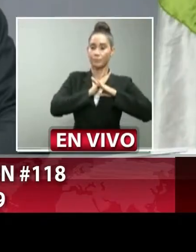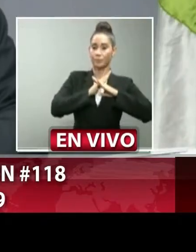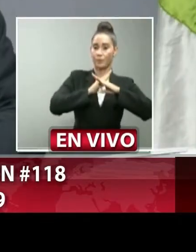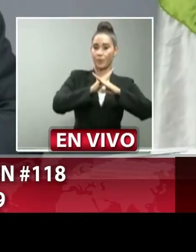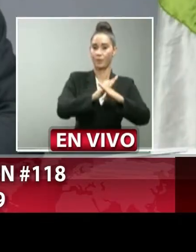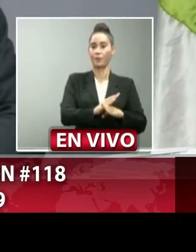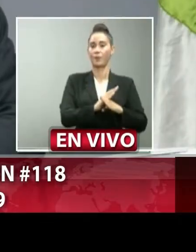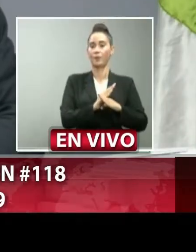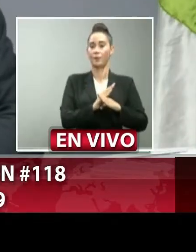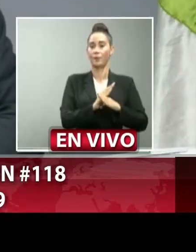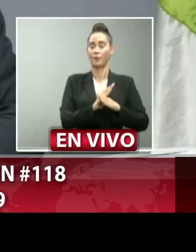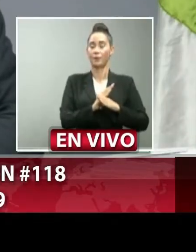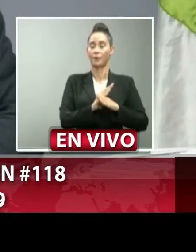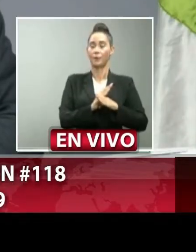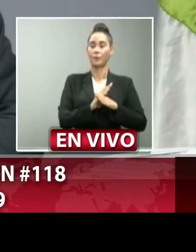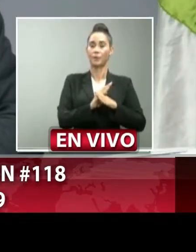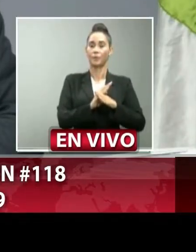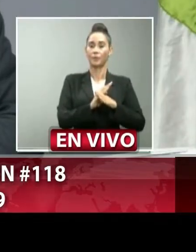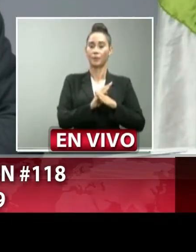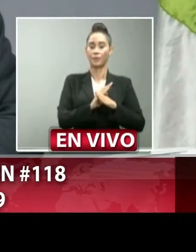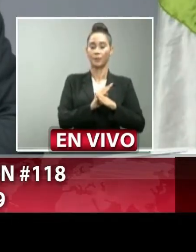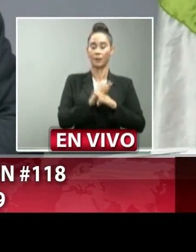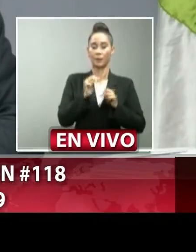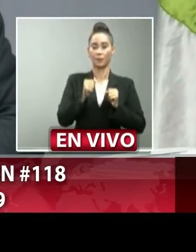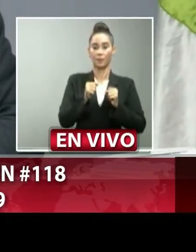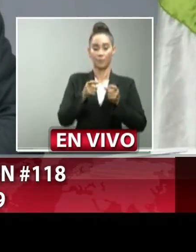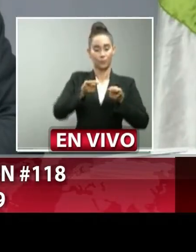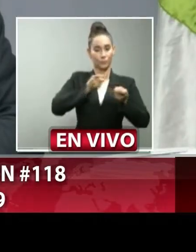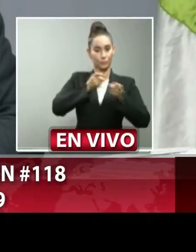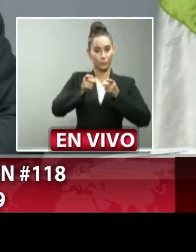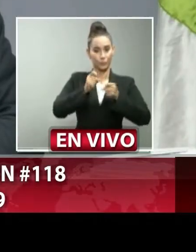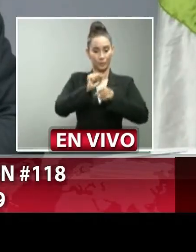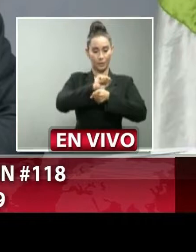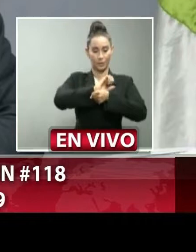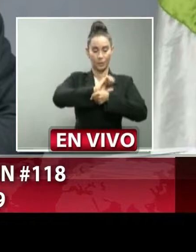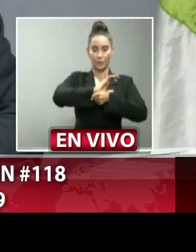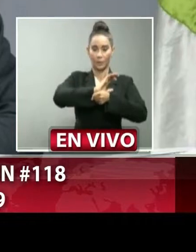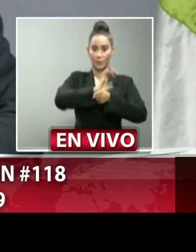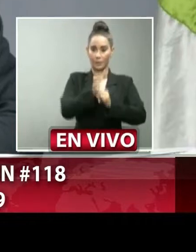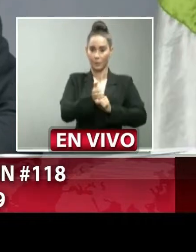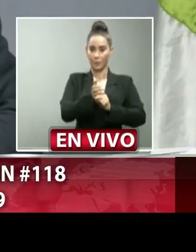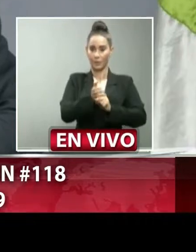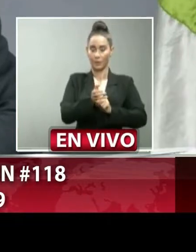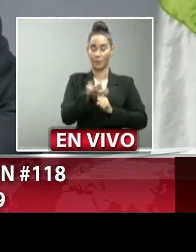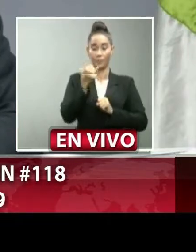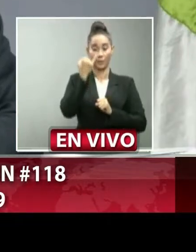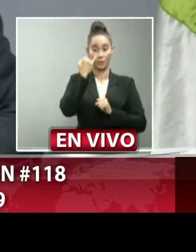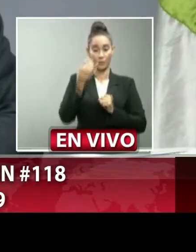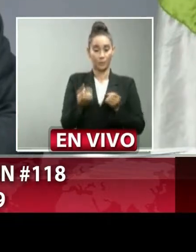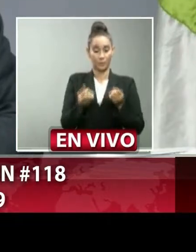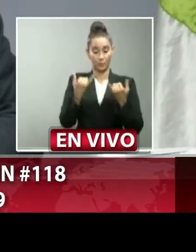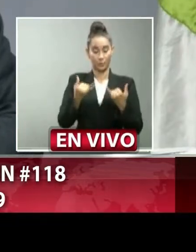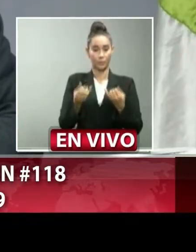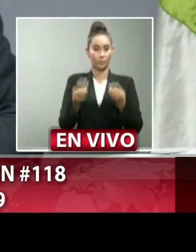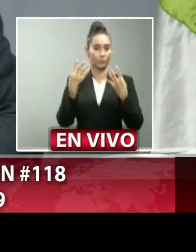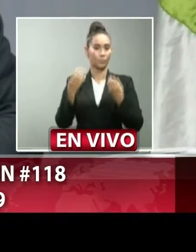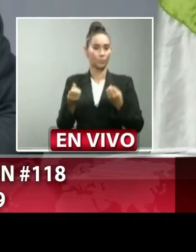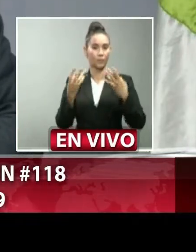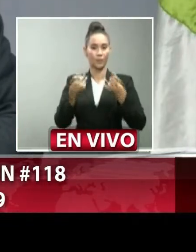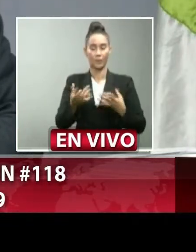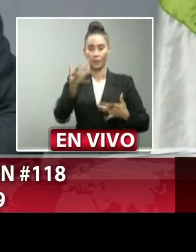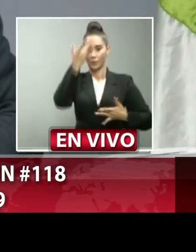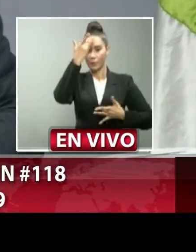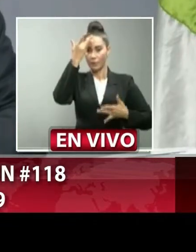corte de la transmisión que actualmente estamos viendo producto de la apertura y del